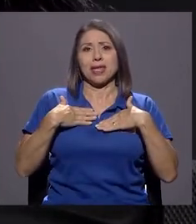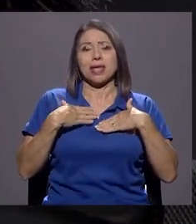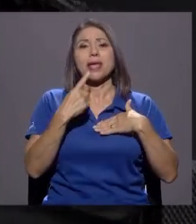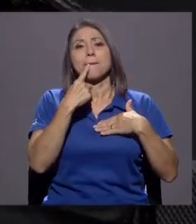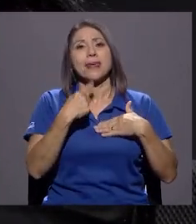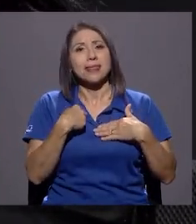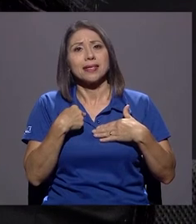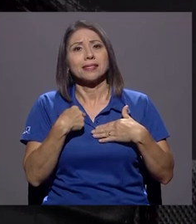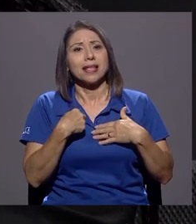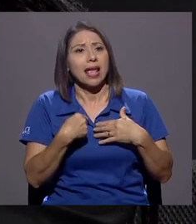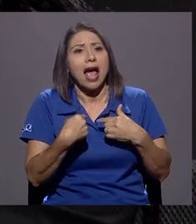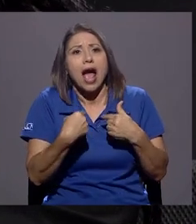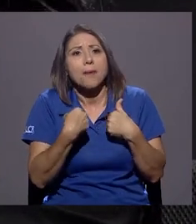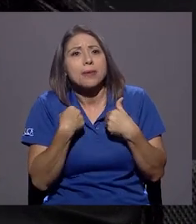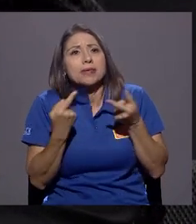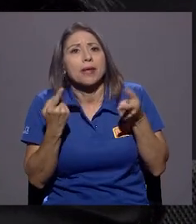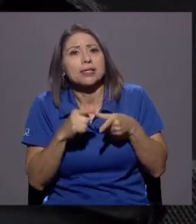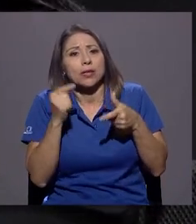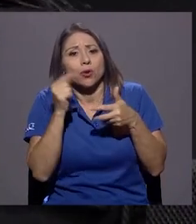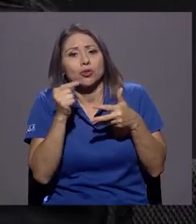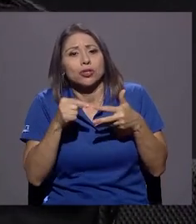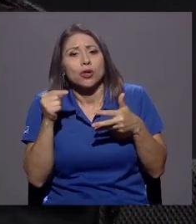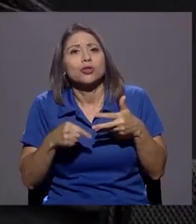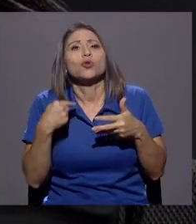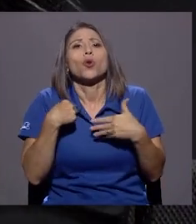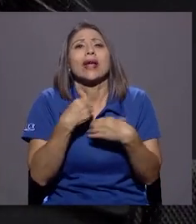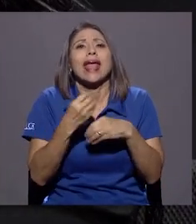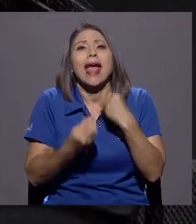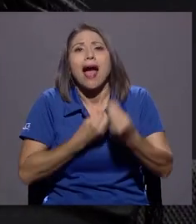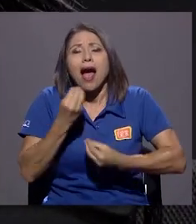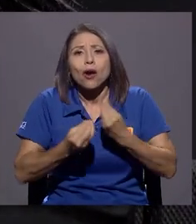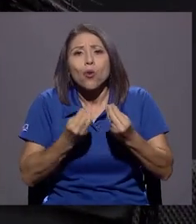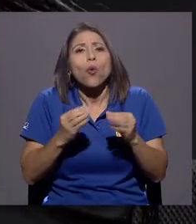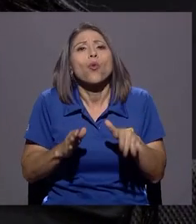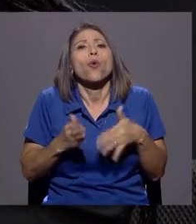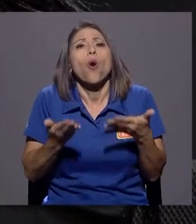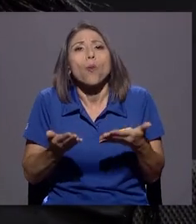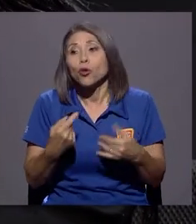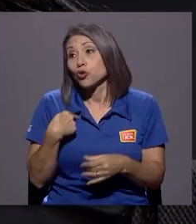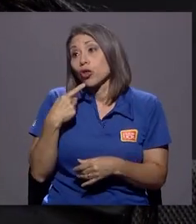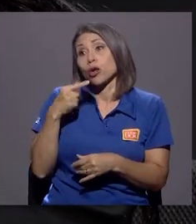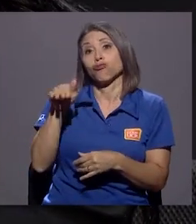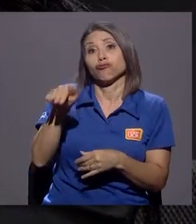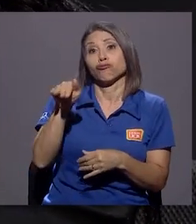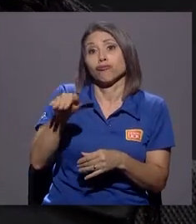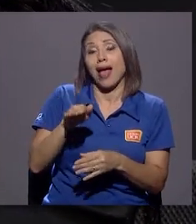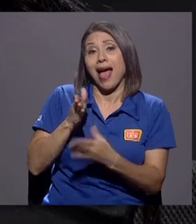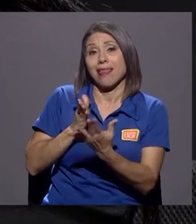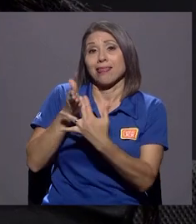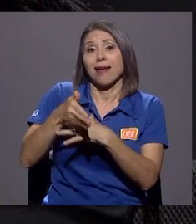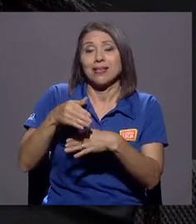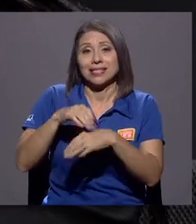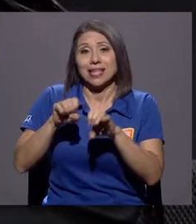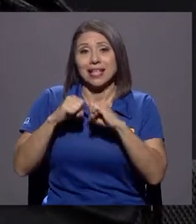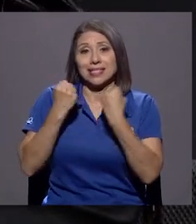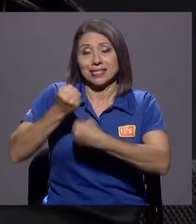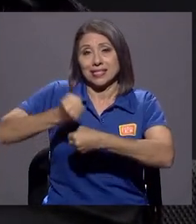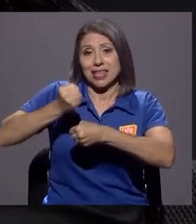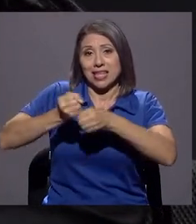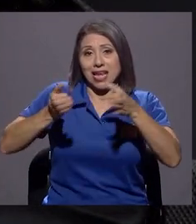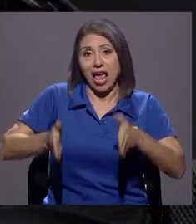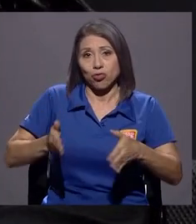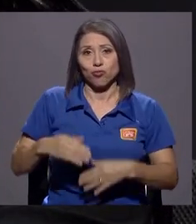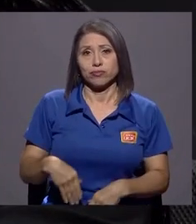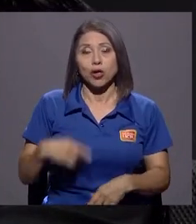esto, ¿qué hago? ¿Cómo lo hago? Y yo, mire, canalízalo a través del sindicato. ¿Por qué? Porque al final, este, las altas